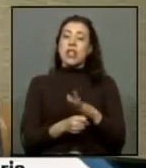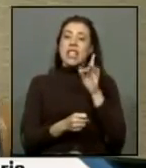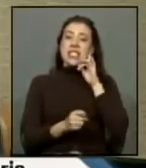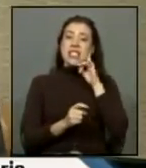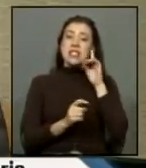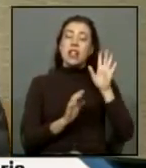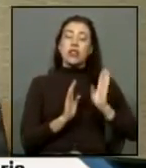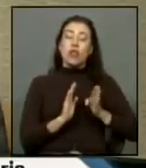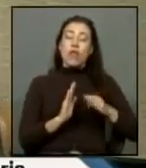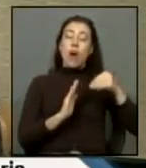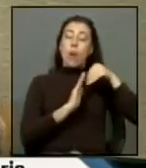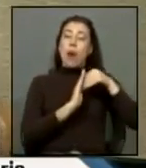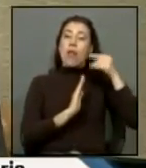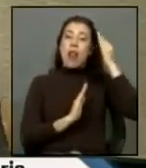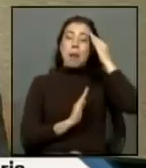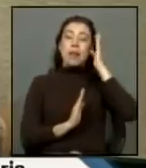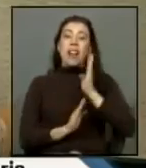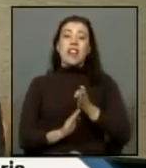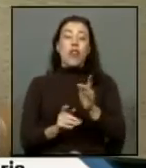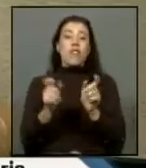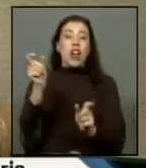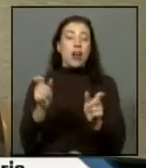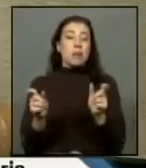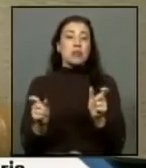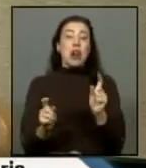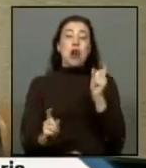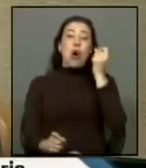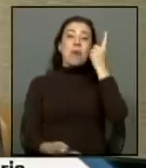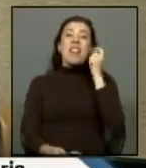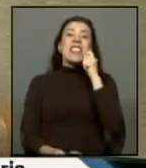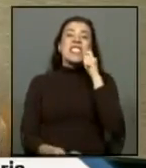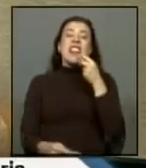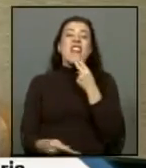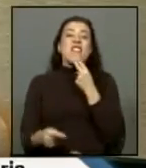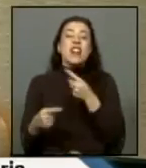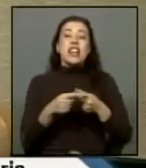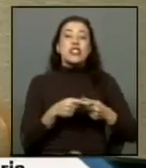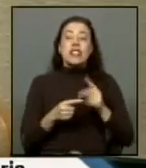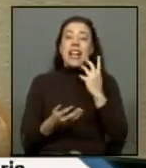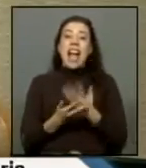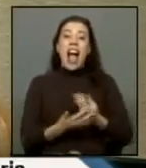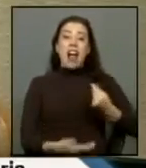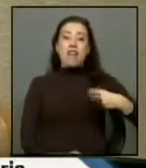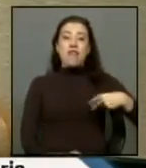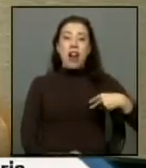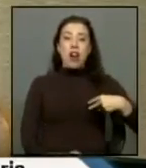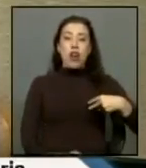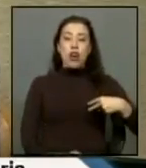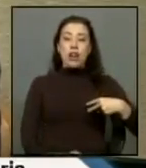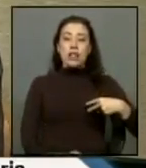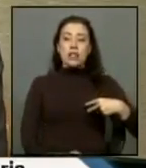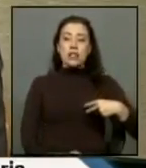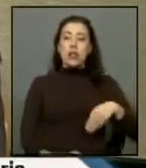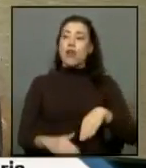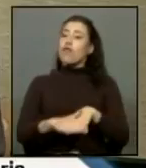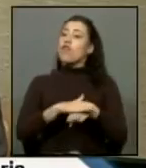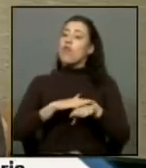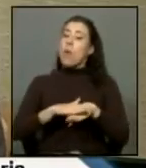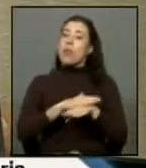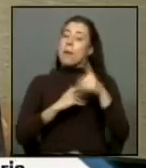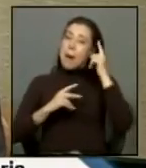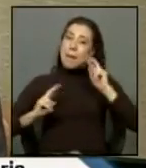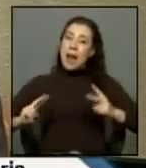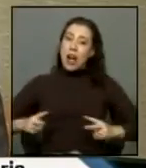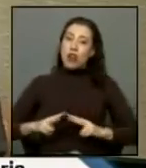en la conciencia de algunos que todavía no entienden lo que implica vivir en una sociedad que tiene valores y valores que son fundamentales para